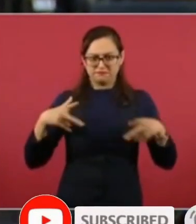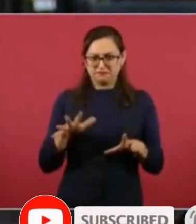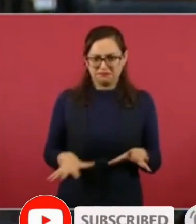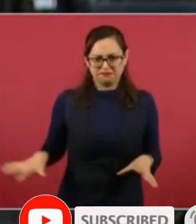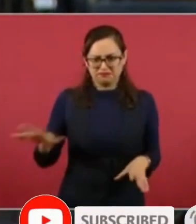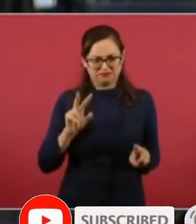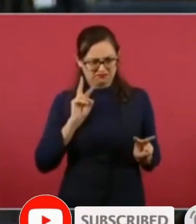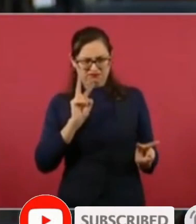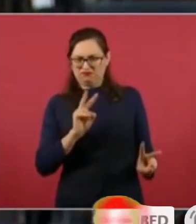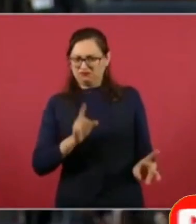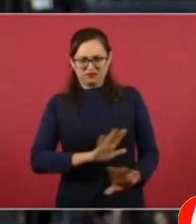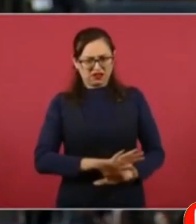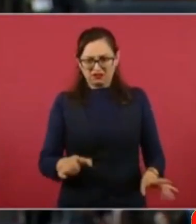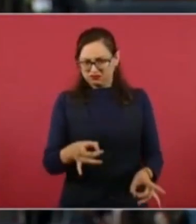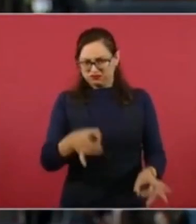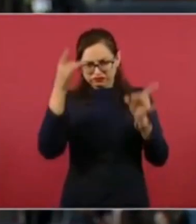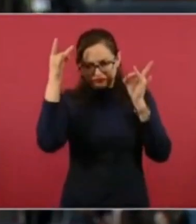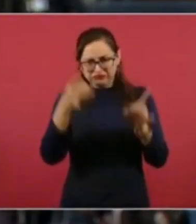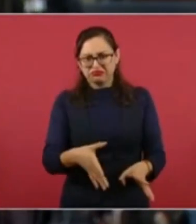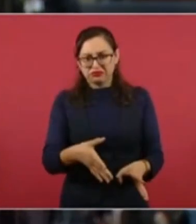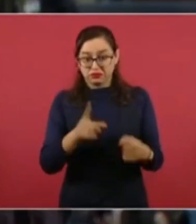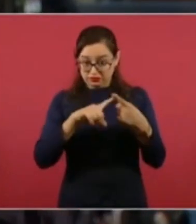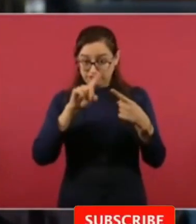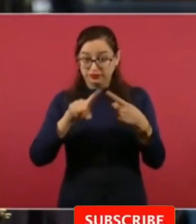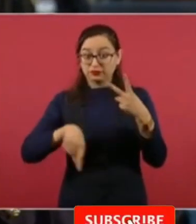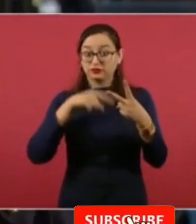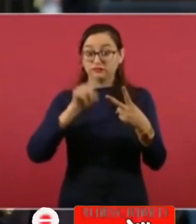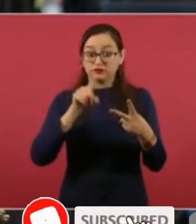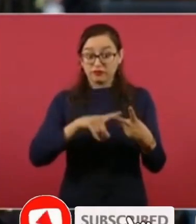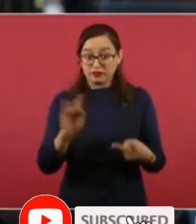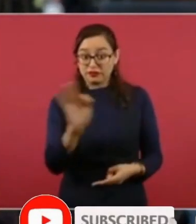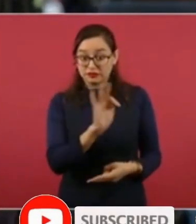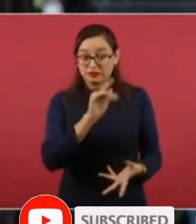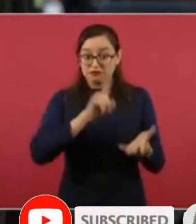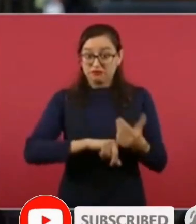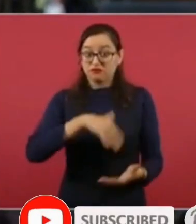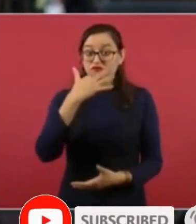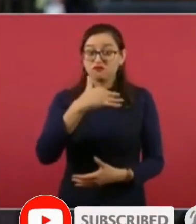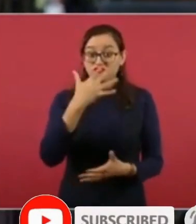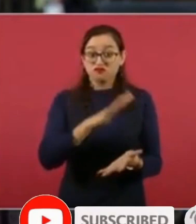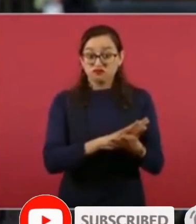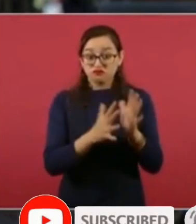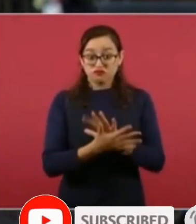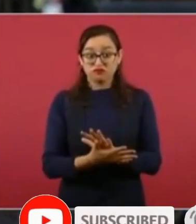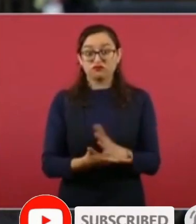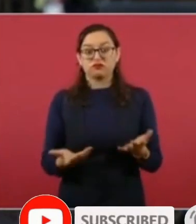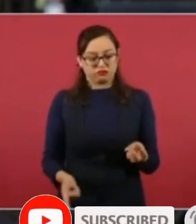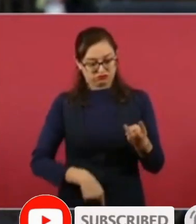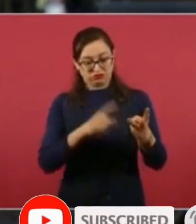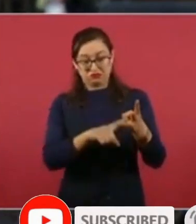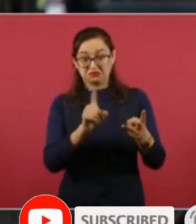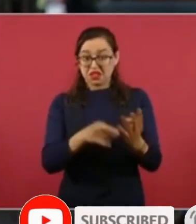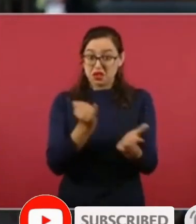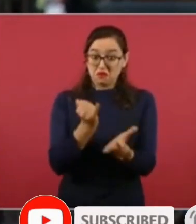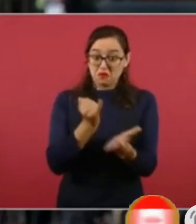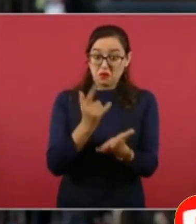cobertura que dan sino que podrían estar inmiscuidos en cosas irregulares Salinas Pliego no quiere pagarle al SAT lo que